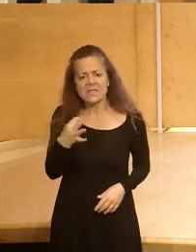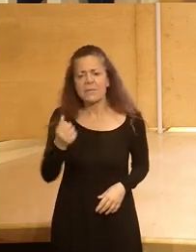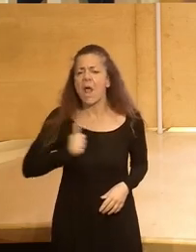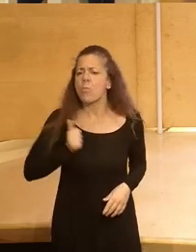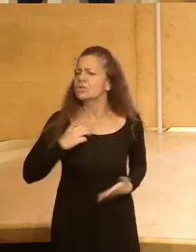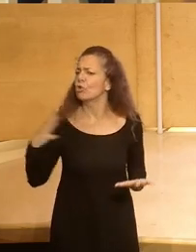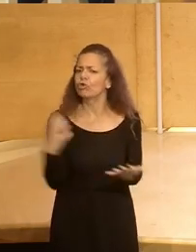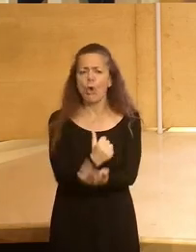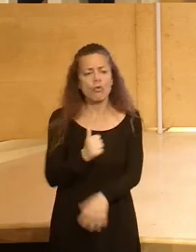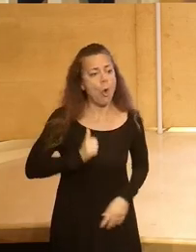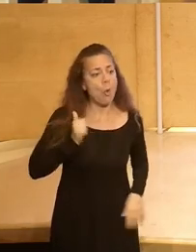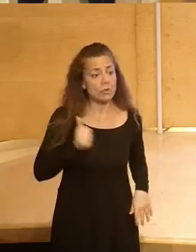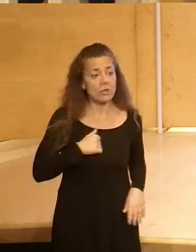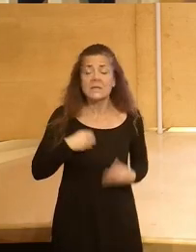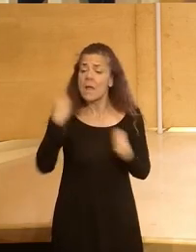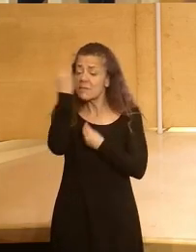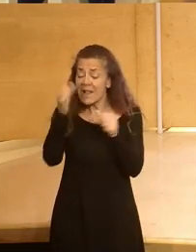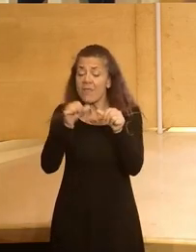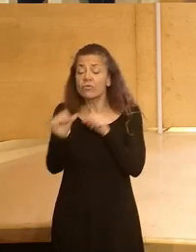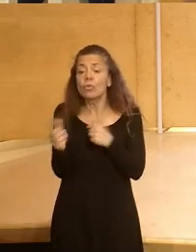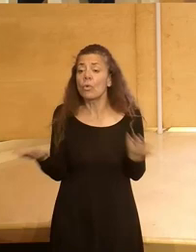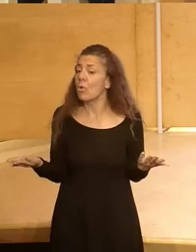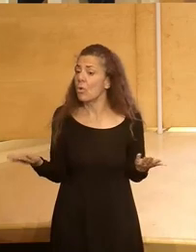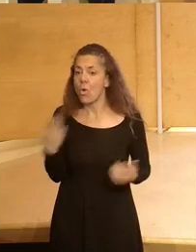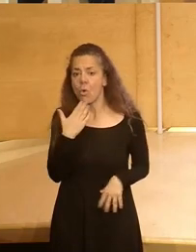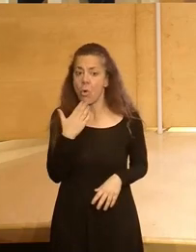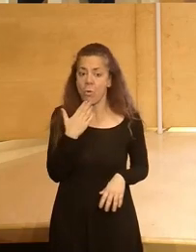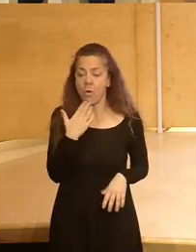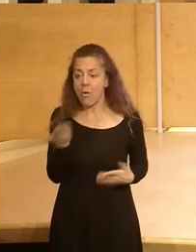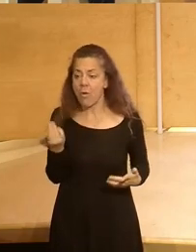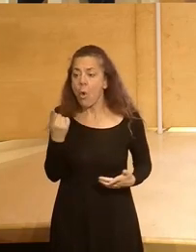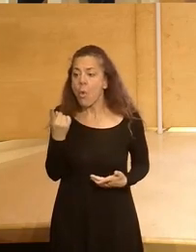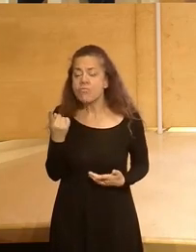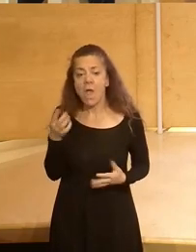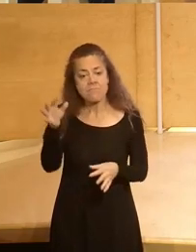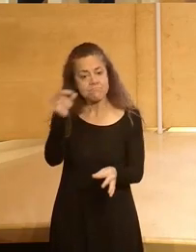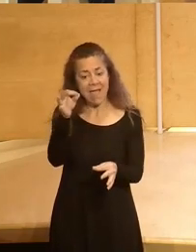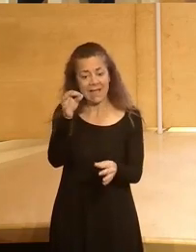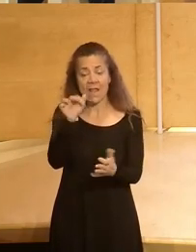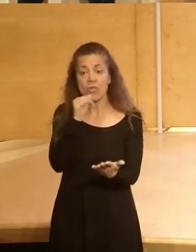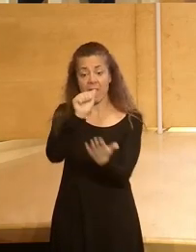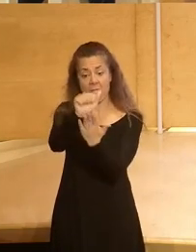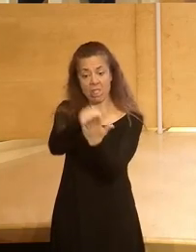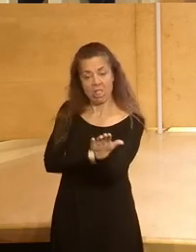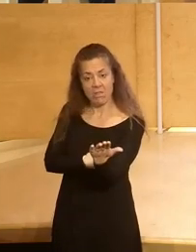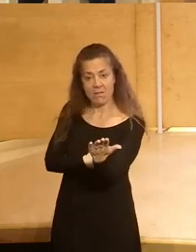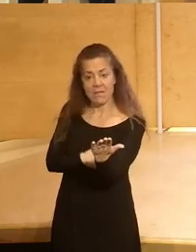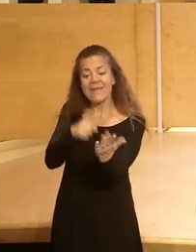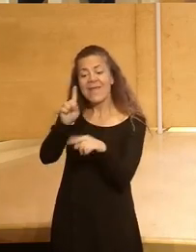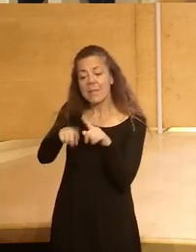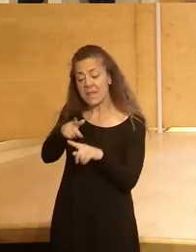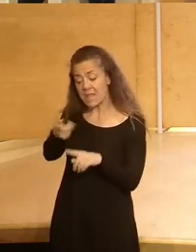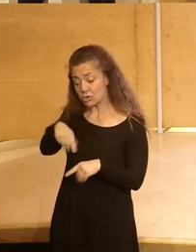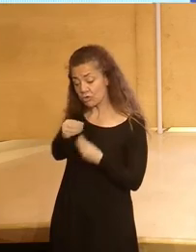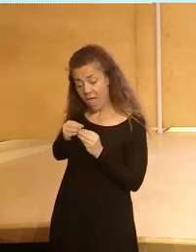oportunidades y mirar al futuro como una página que no está escrita y que depende mucho de lo que